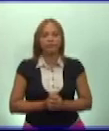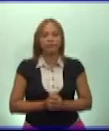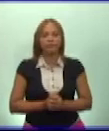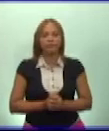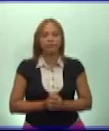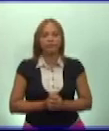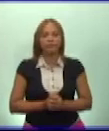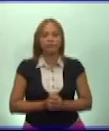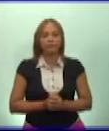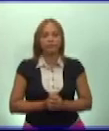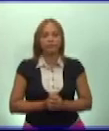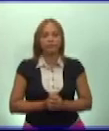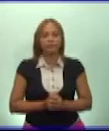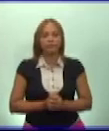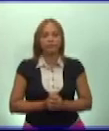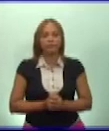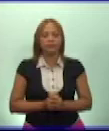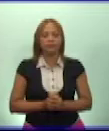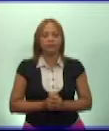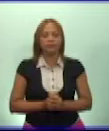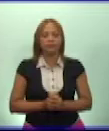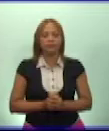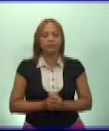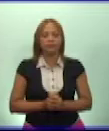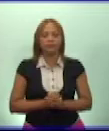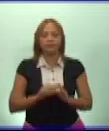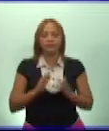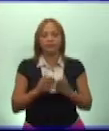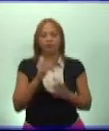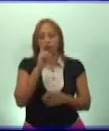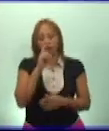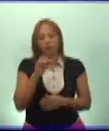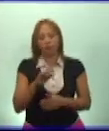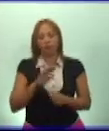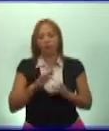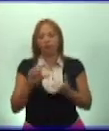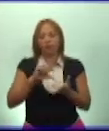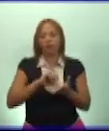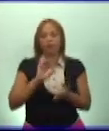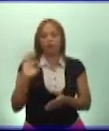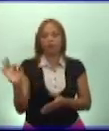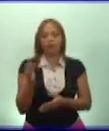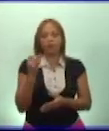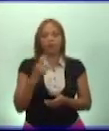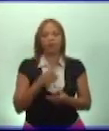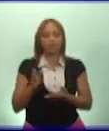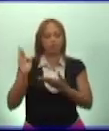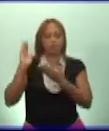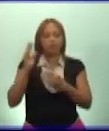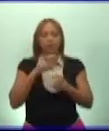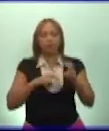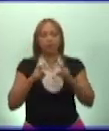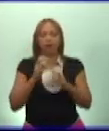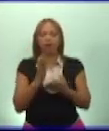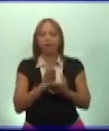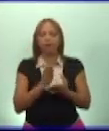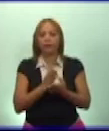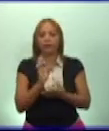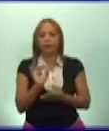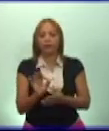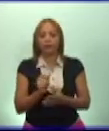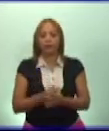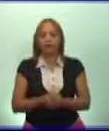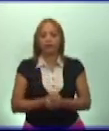Y los niños que se encuentran estudiando en los centros del perfeccionamiento tienen estos contenidos en las páginas